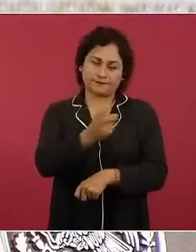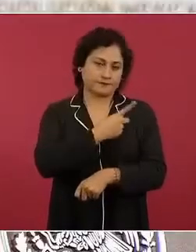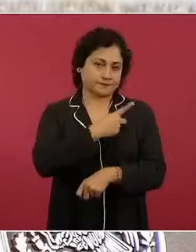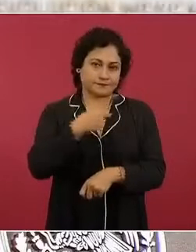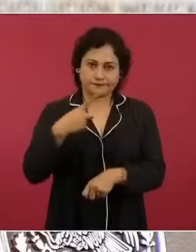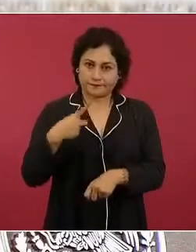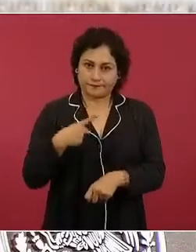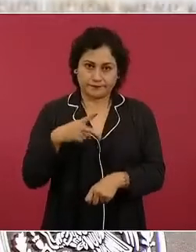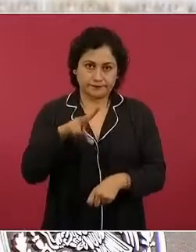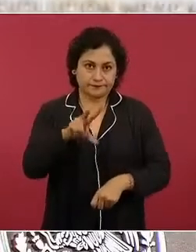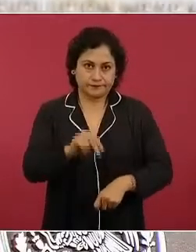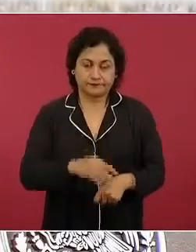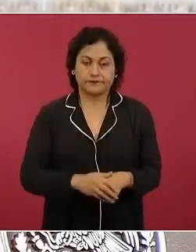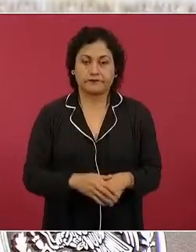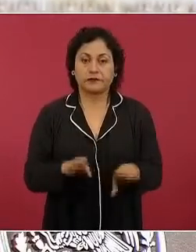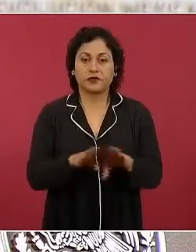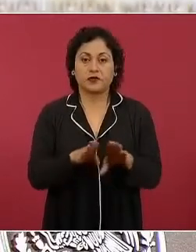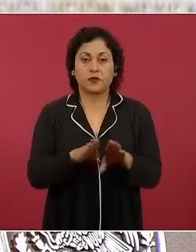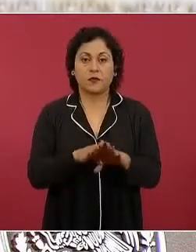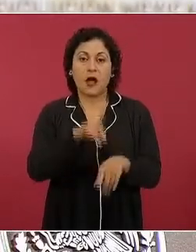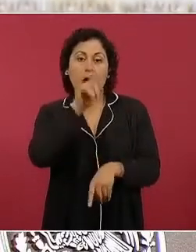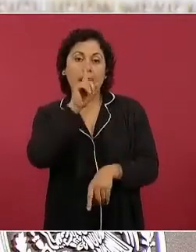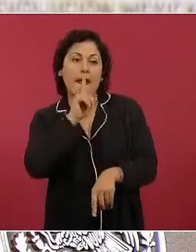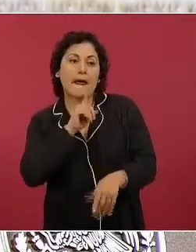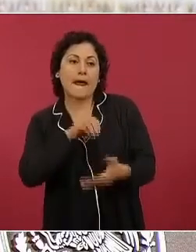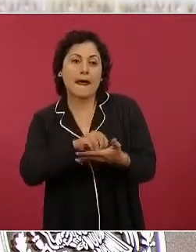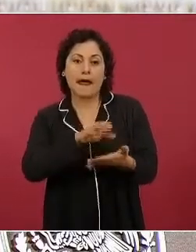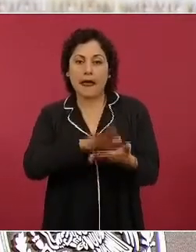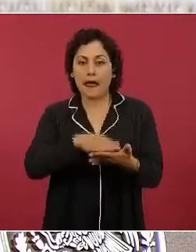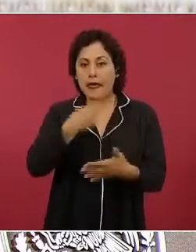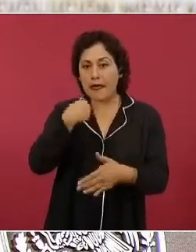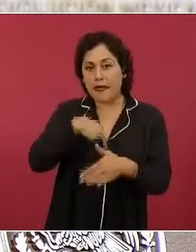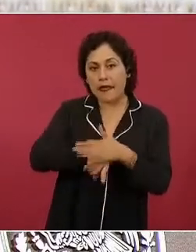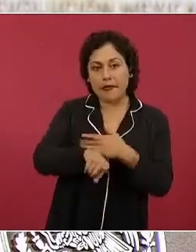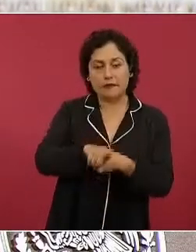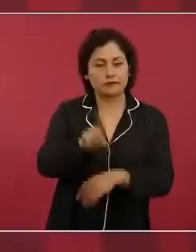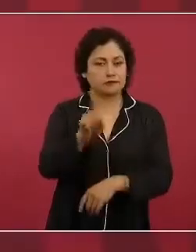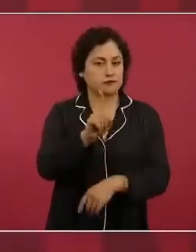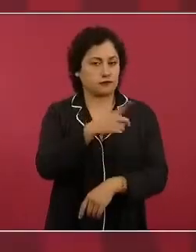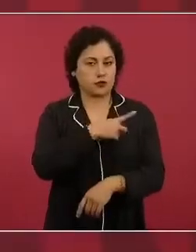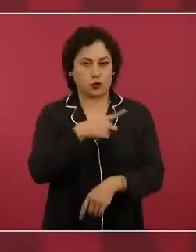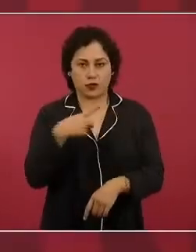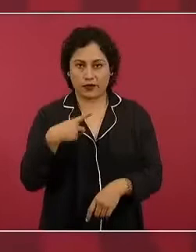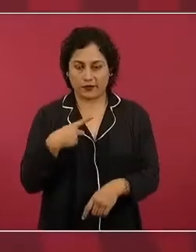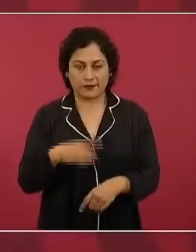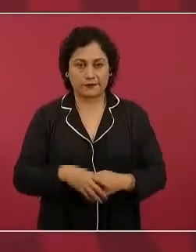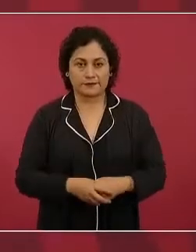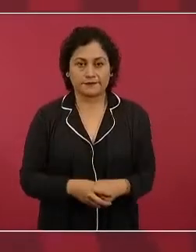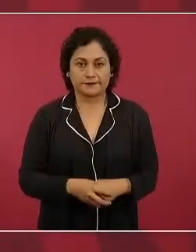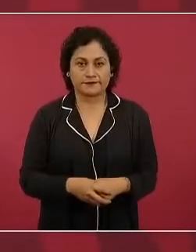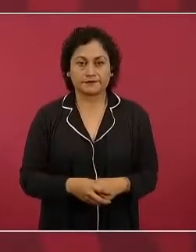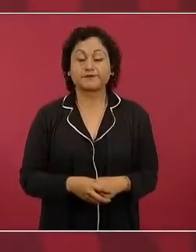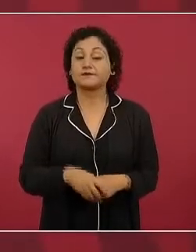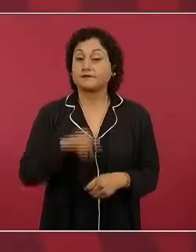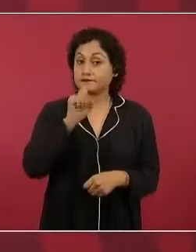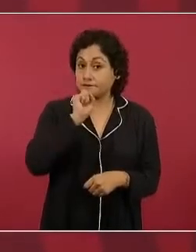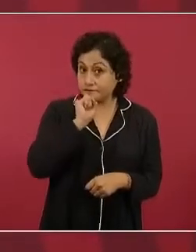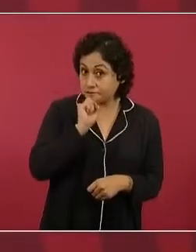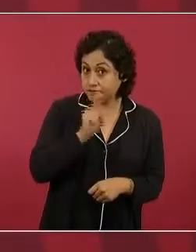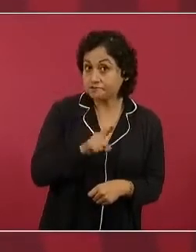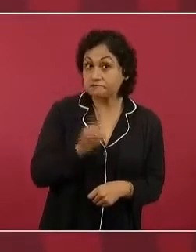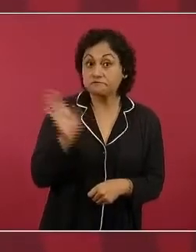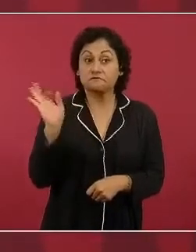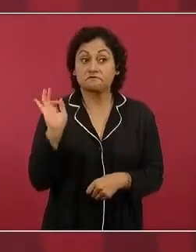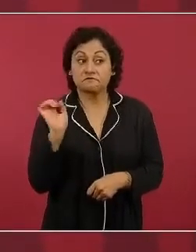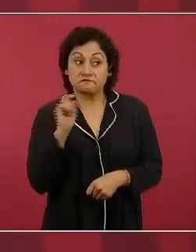no se pueden fabricar delitos y al mismo tiempo no debe de haber impunidad.